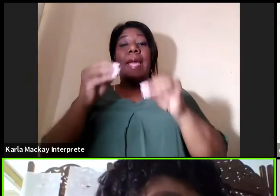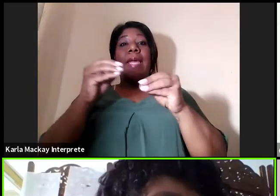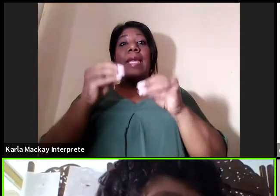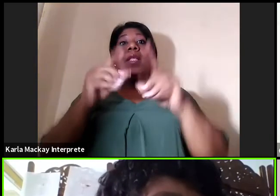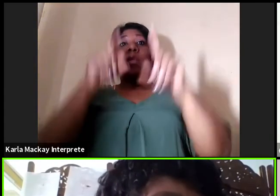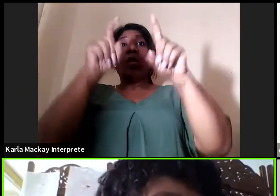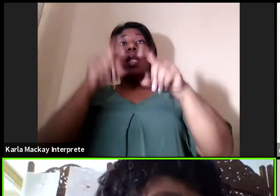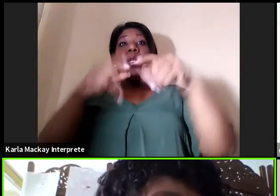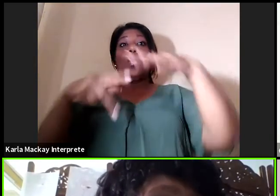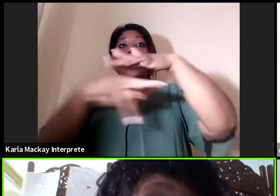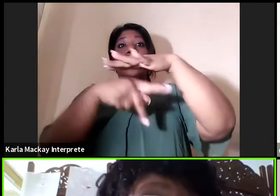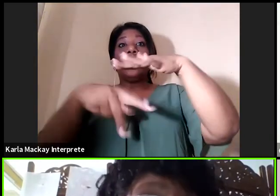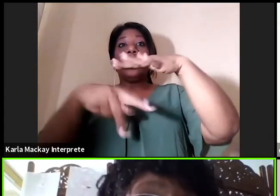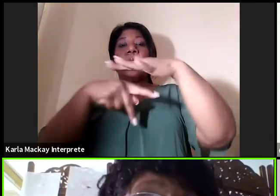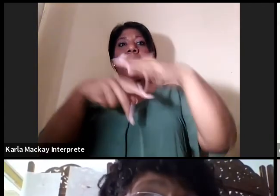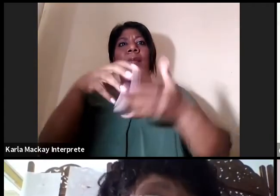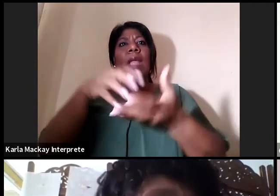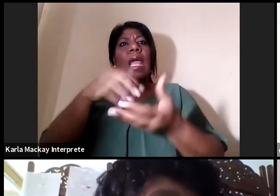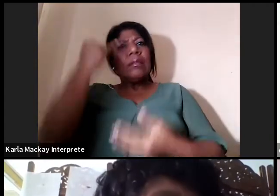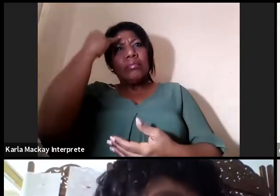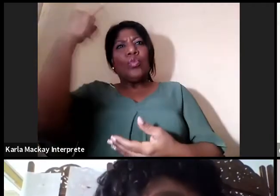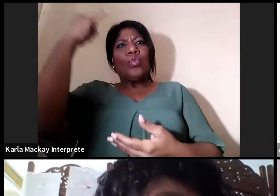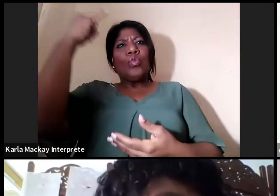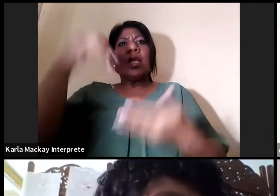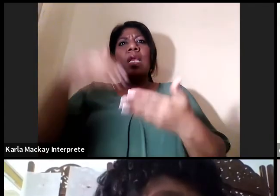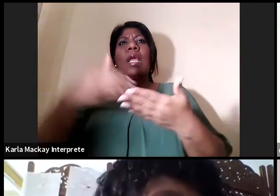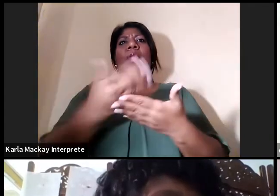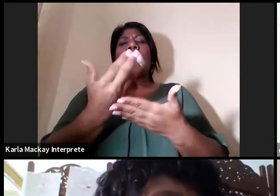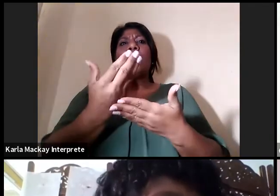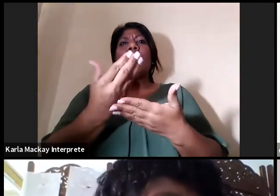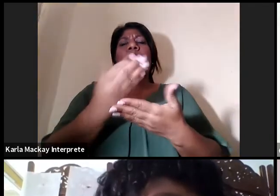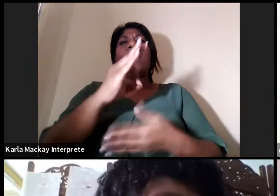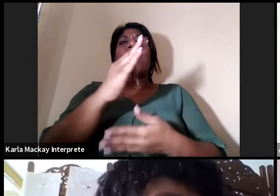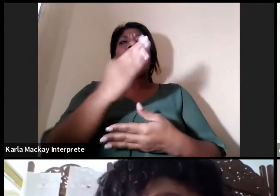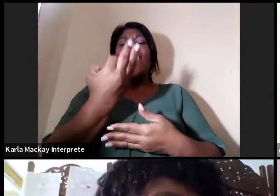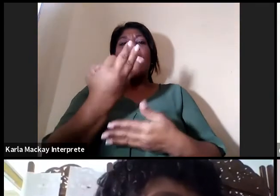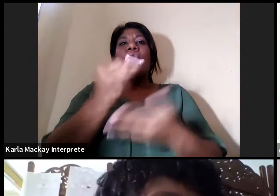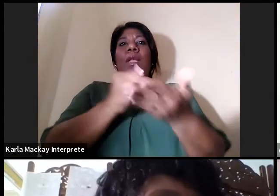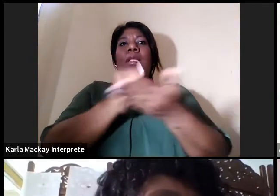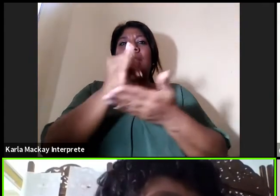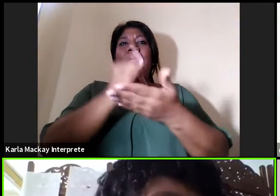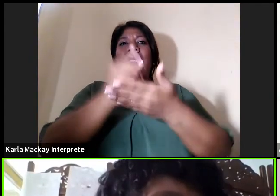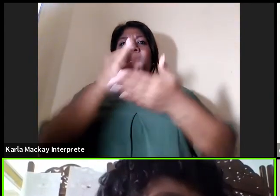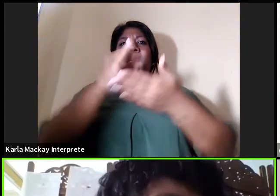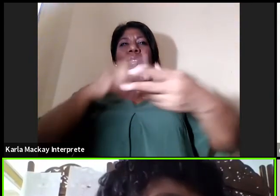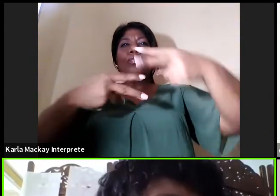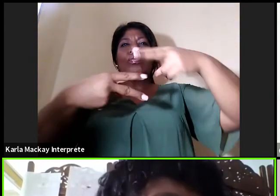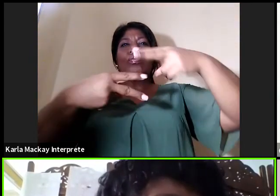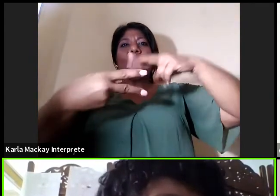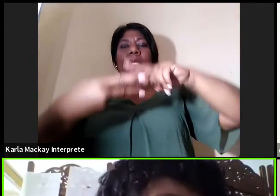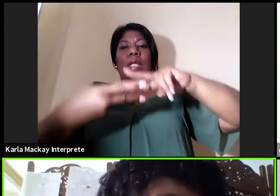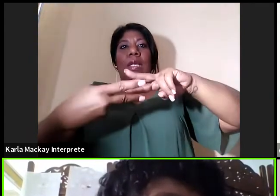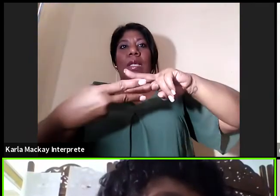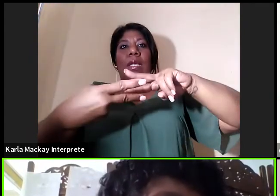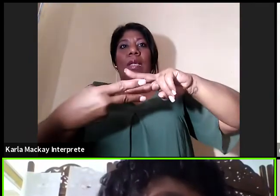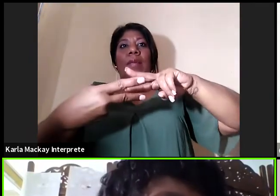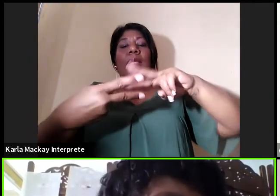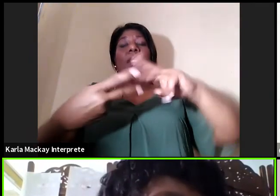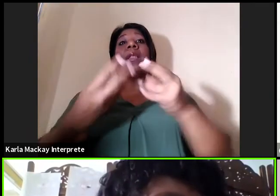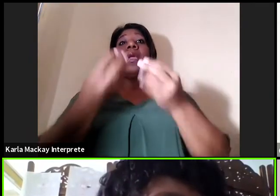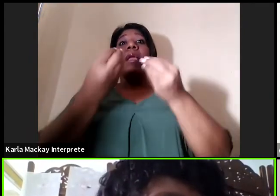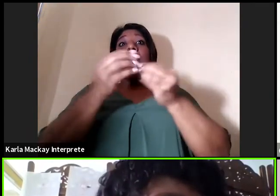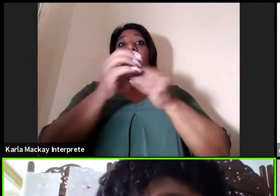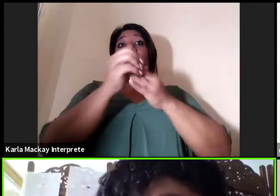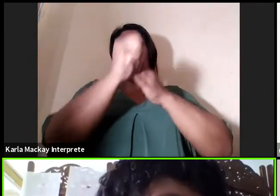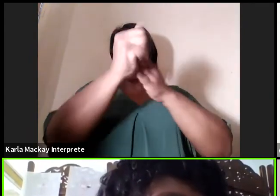este método de investigación invertida, es el líder de formación de